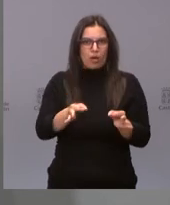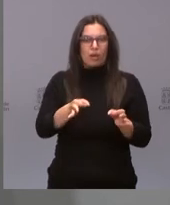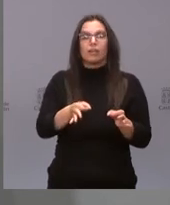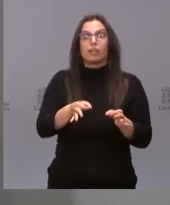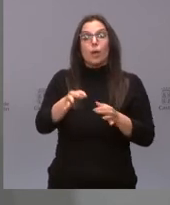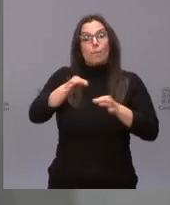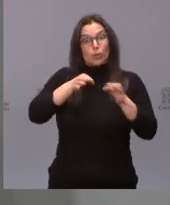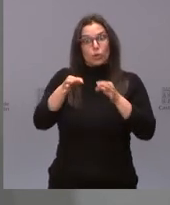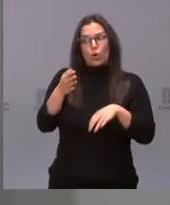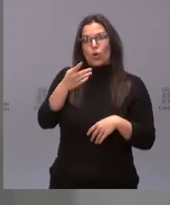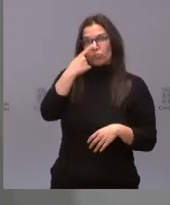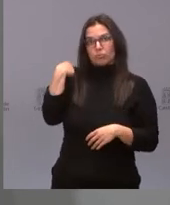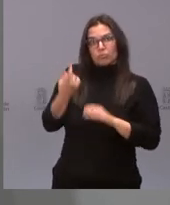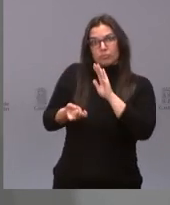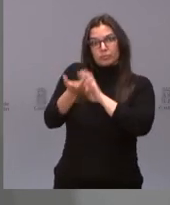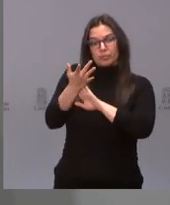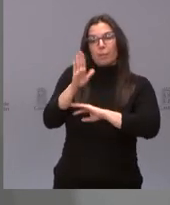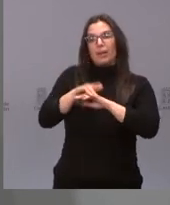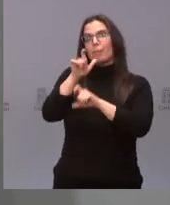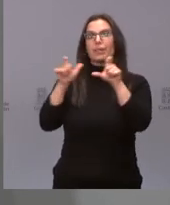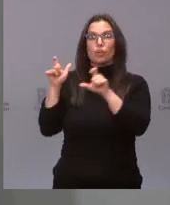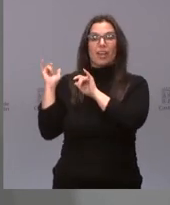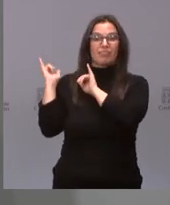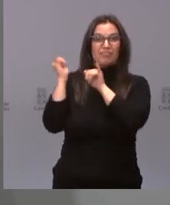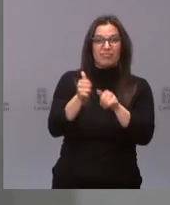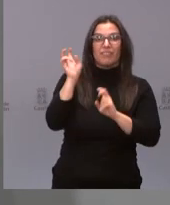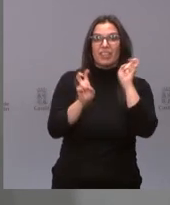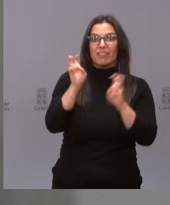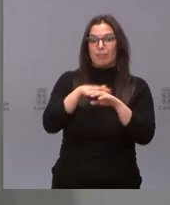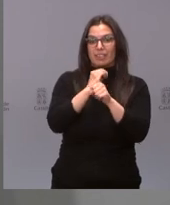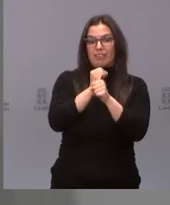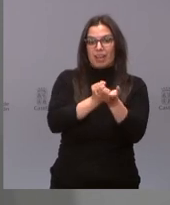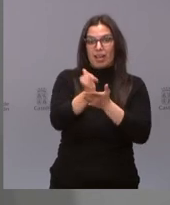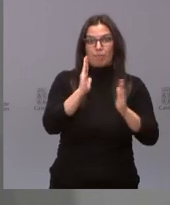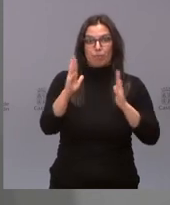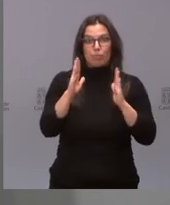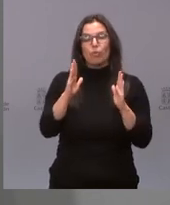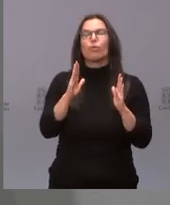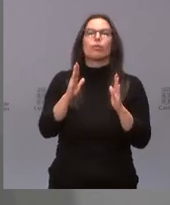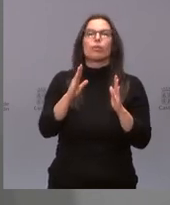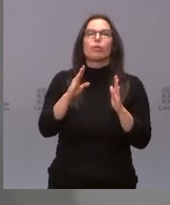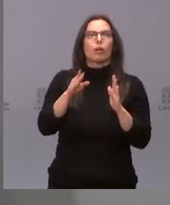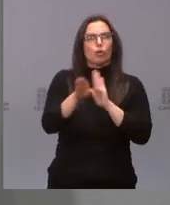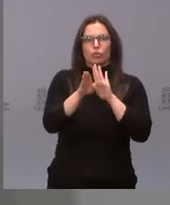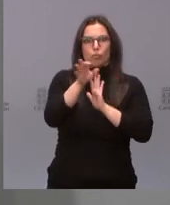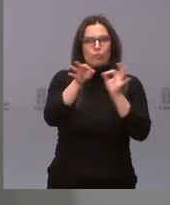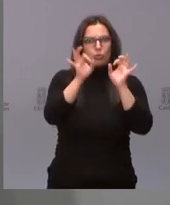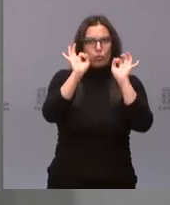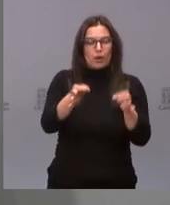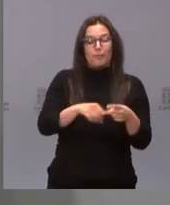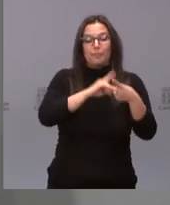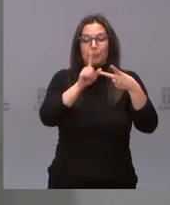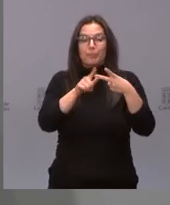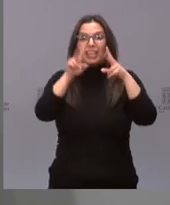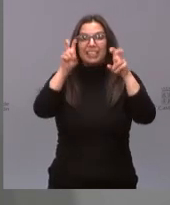protocolo que ya existía para los temporeros es algo que se va a volver a mantener. Y en relación al